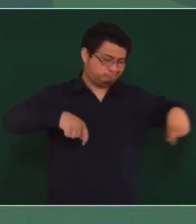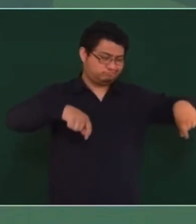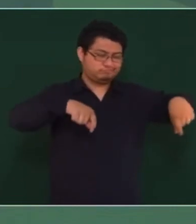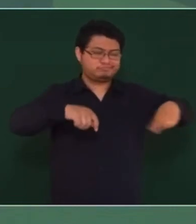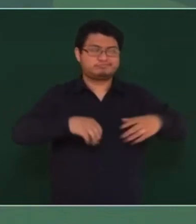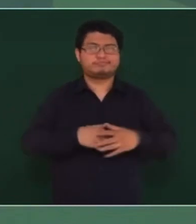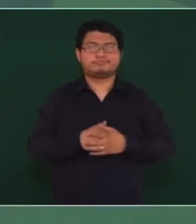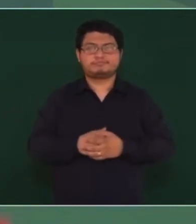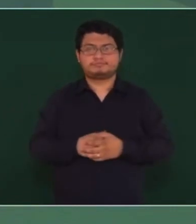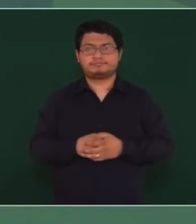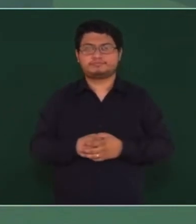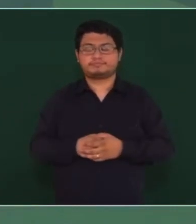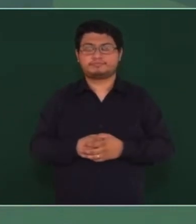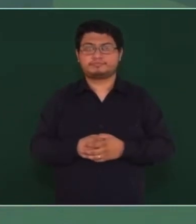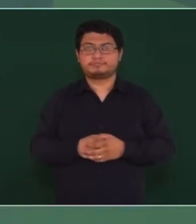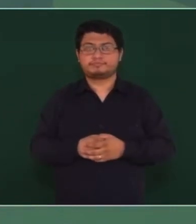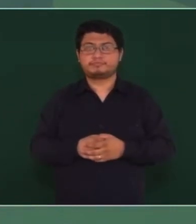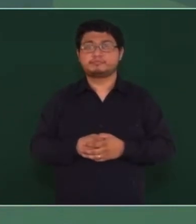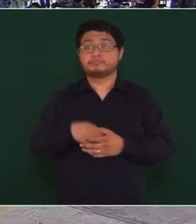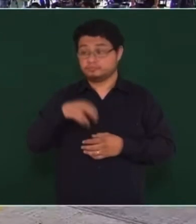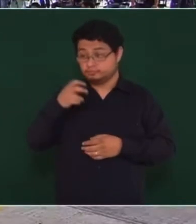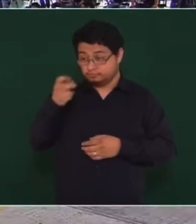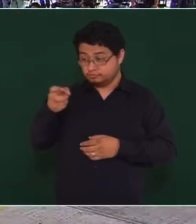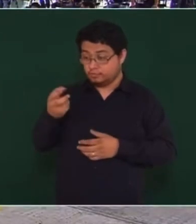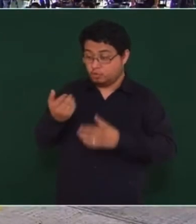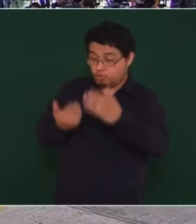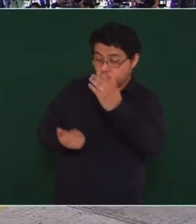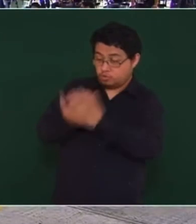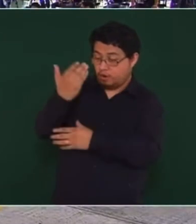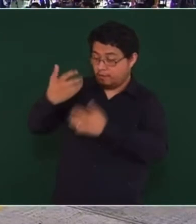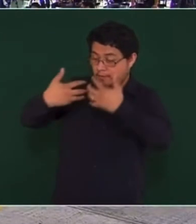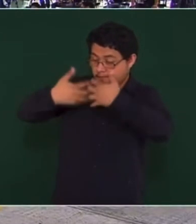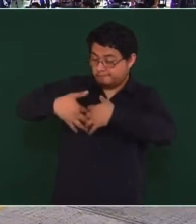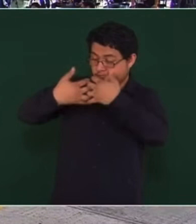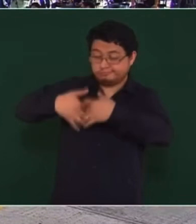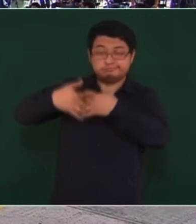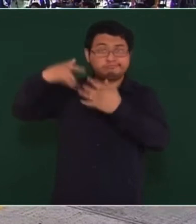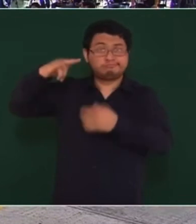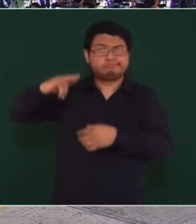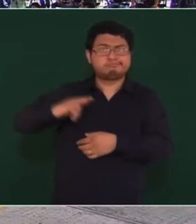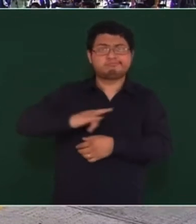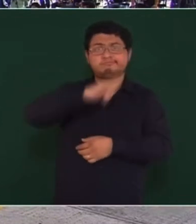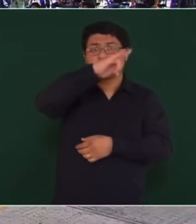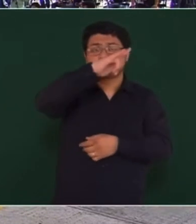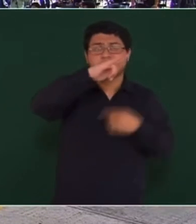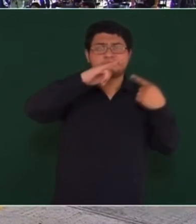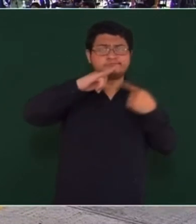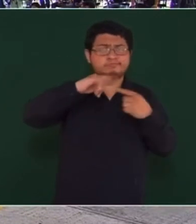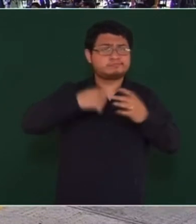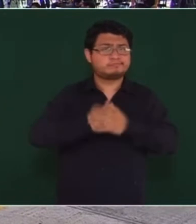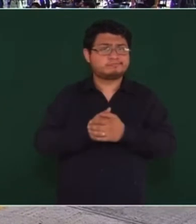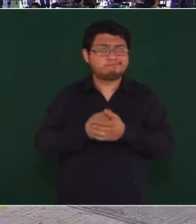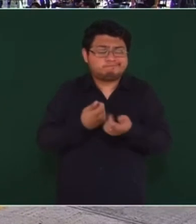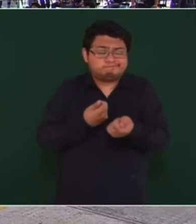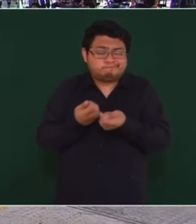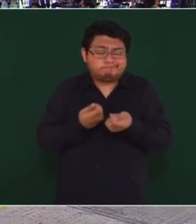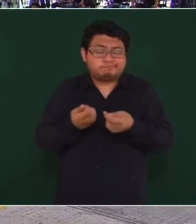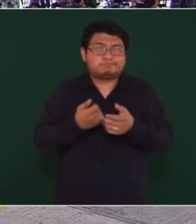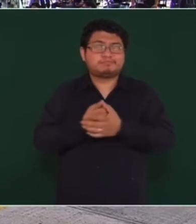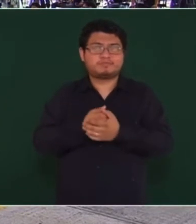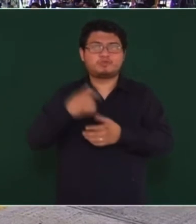Entonces, con la nueva línea, con el manejo de los aeropuertos,